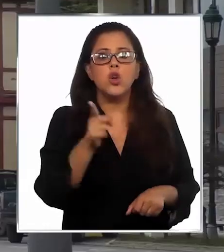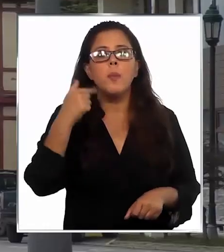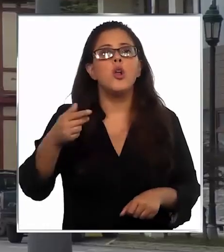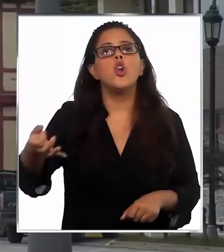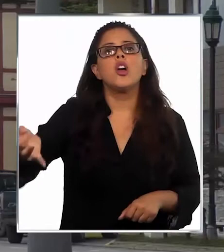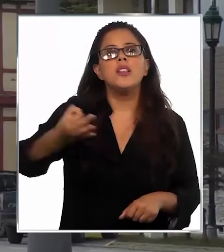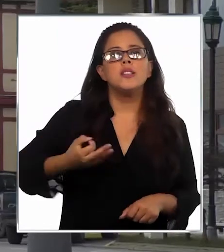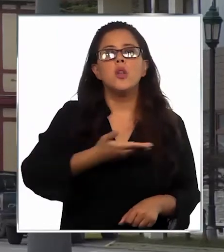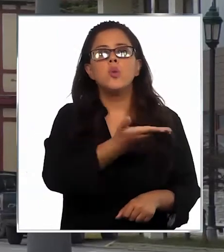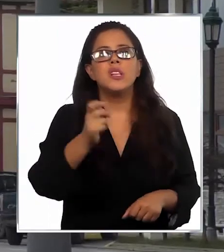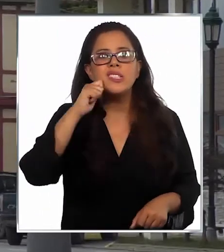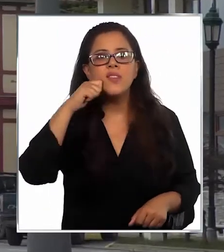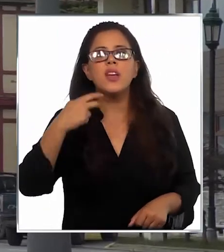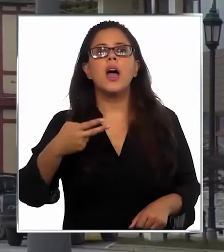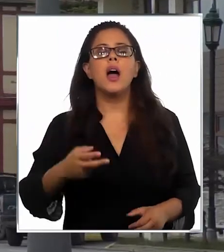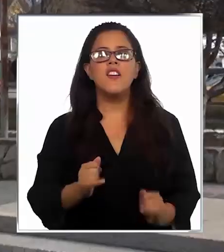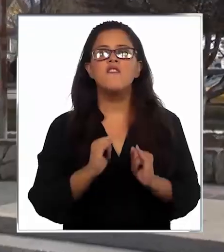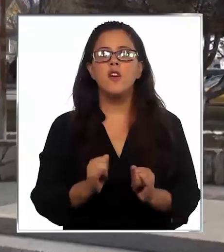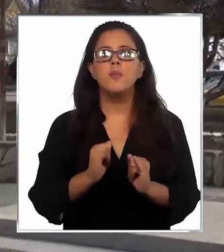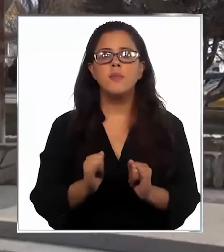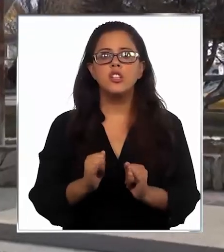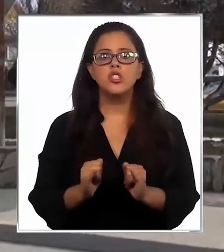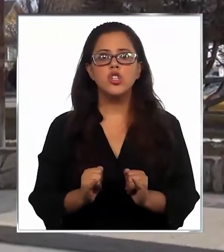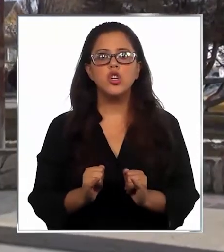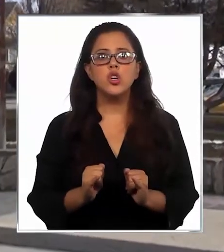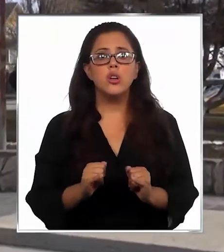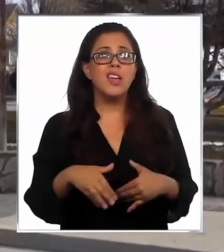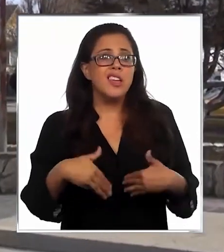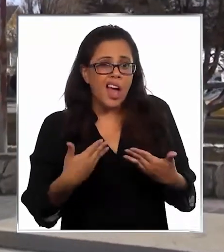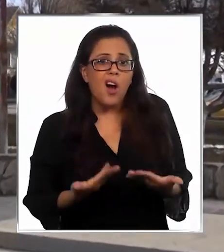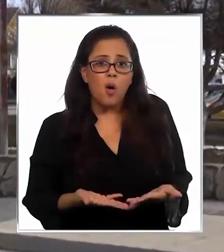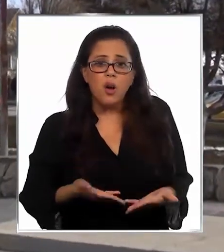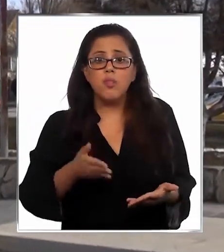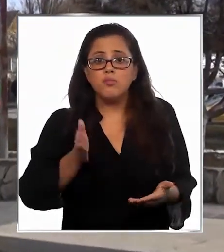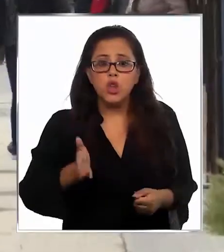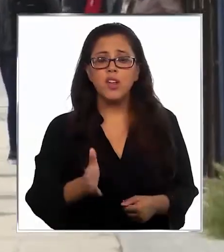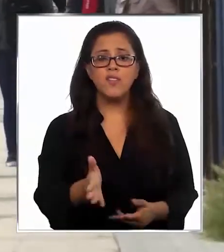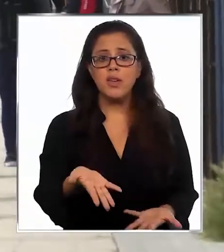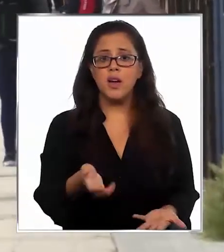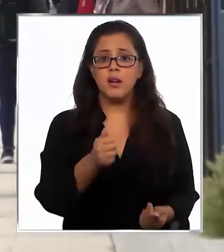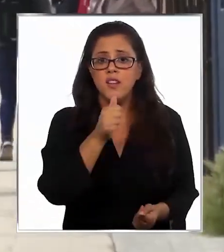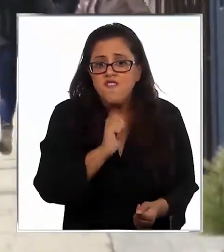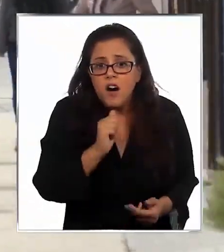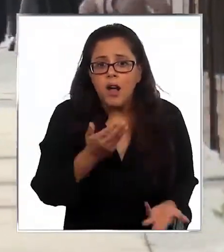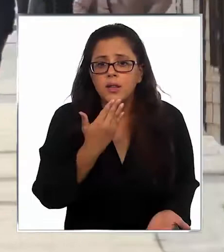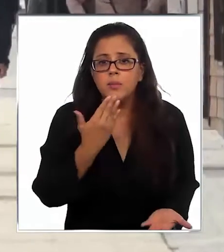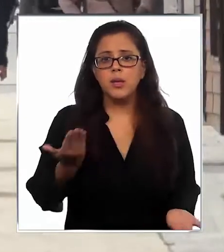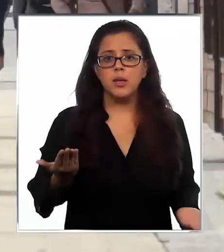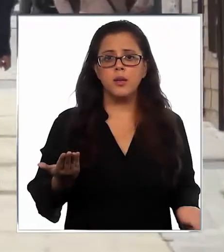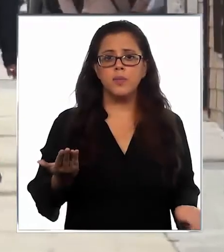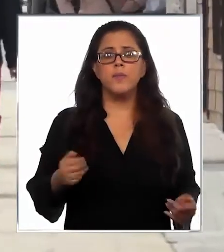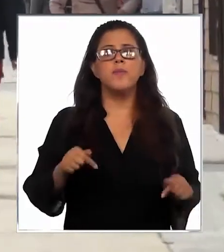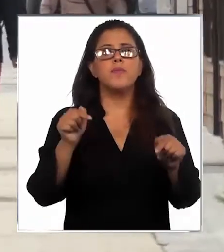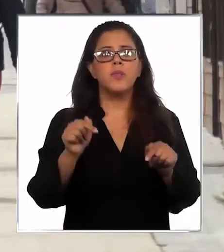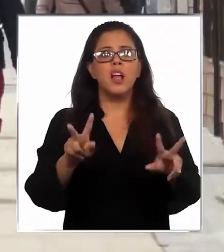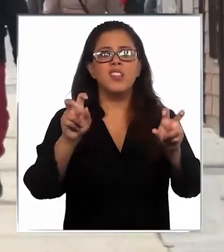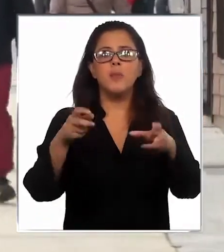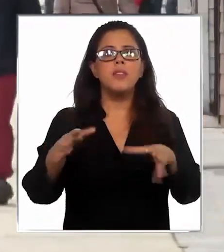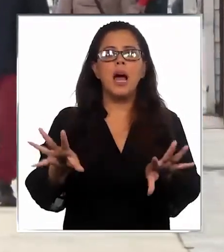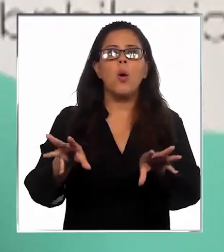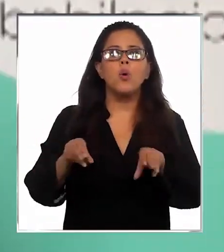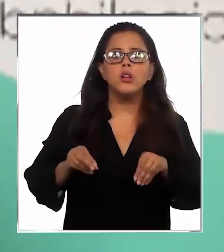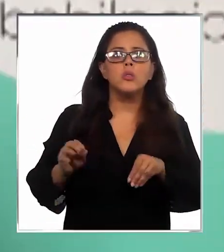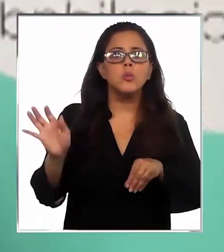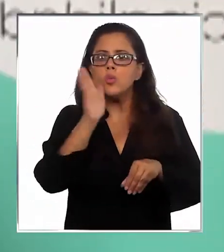comunicación, es una noticia que está en pleno desarrollo. Se dejó sin efecto la adjudicación y el